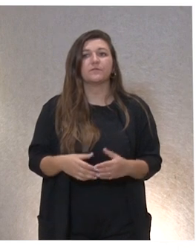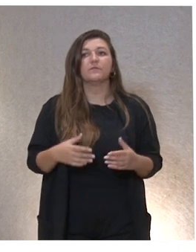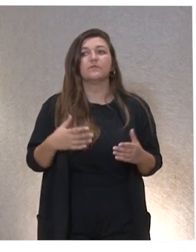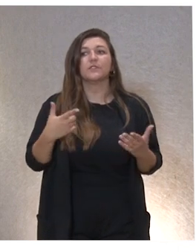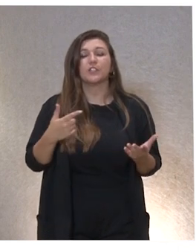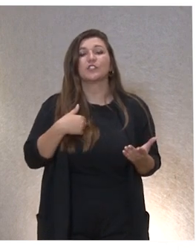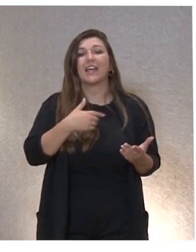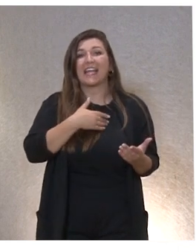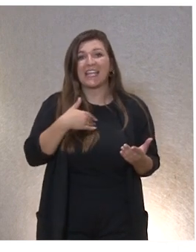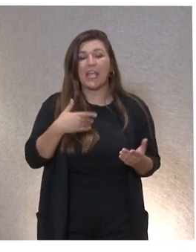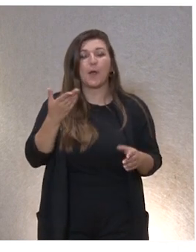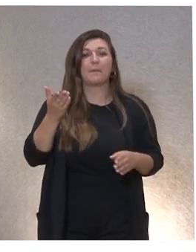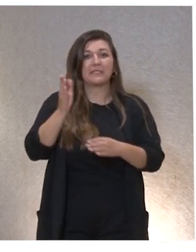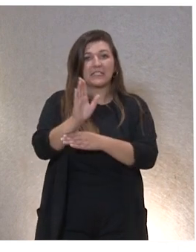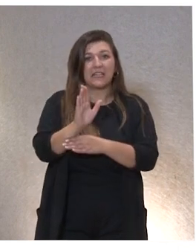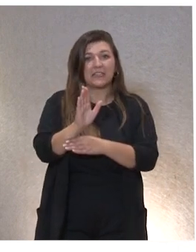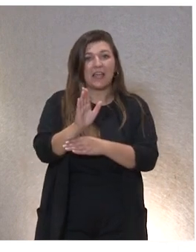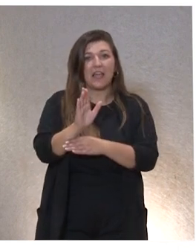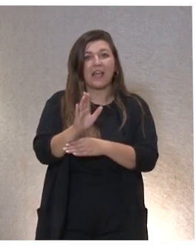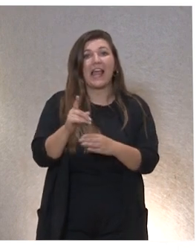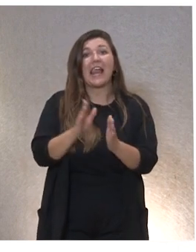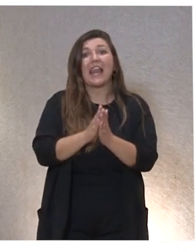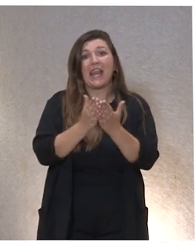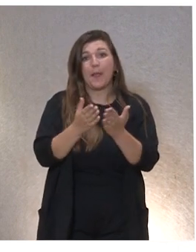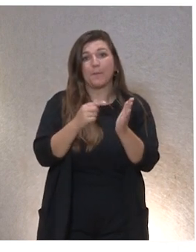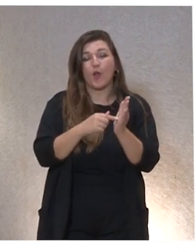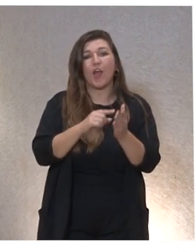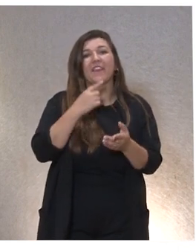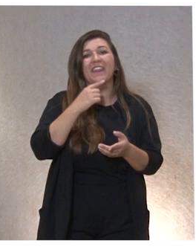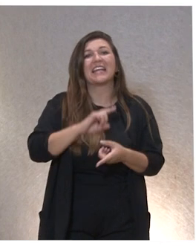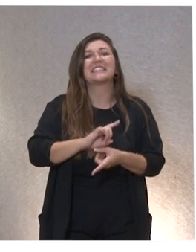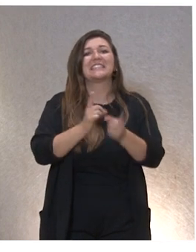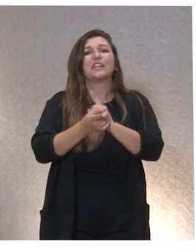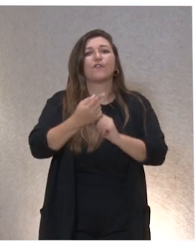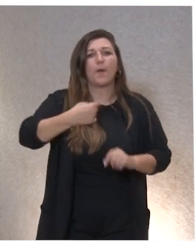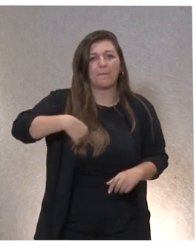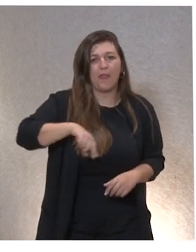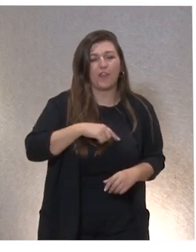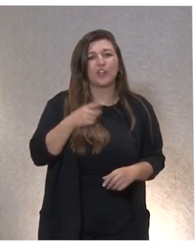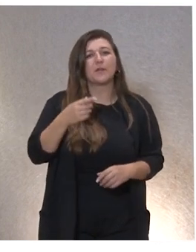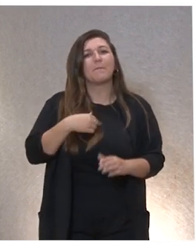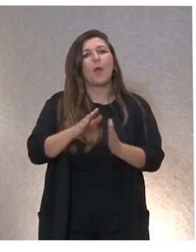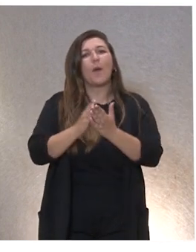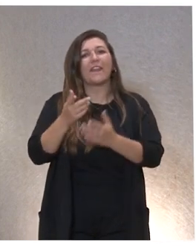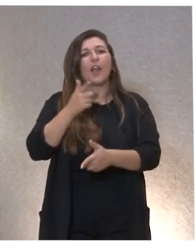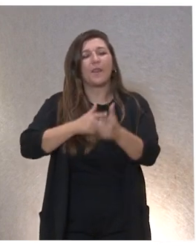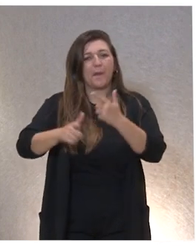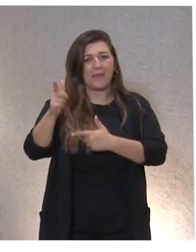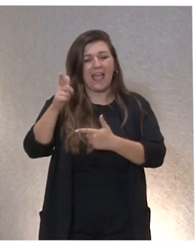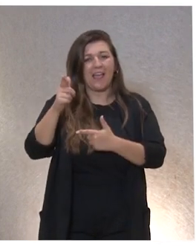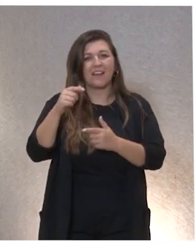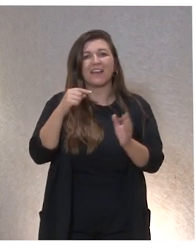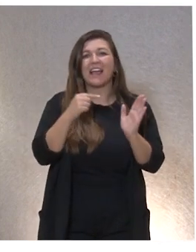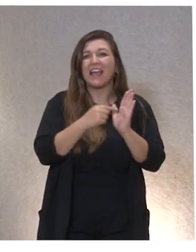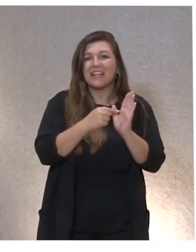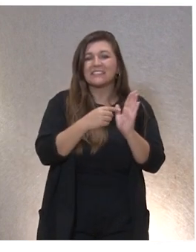vengo a presentaros este librito que se llama Transformándonos, mi cuaderno de viaje que quiso ser